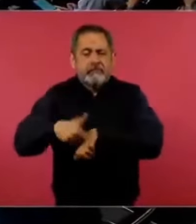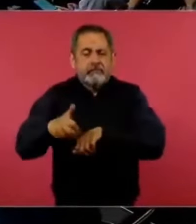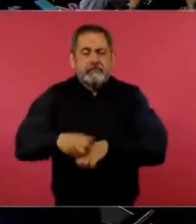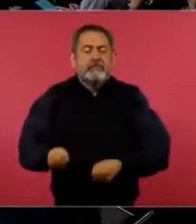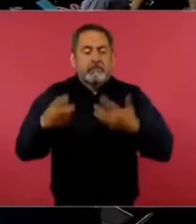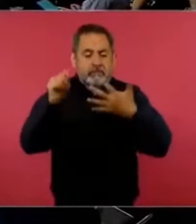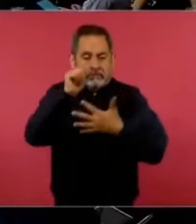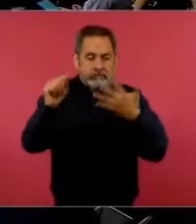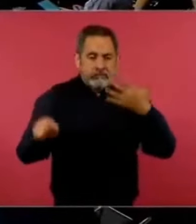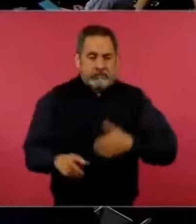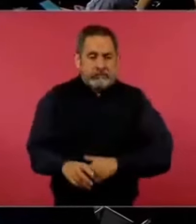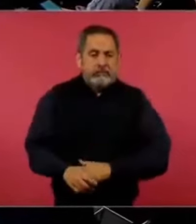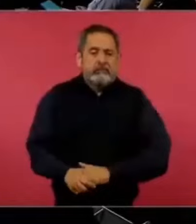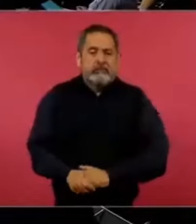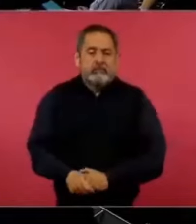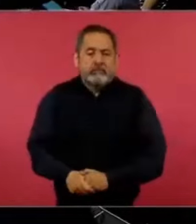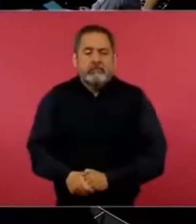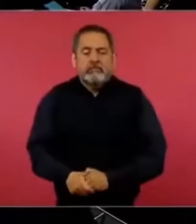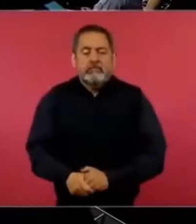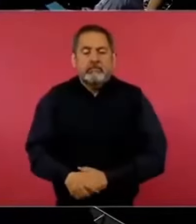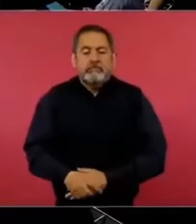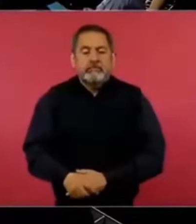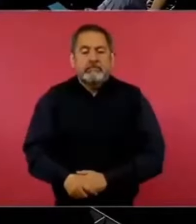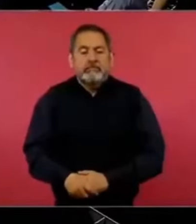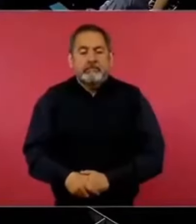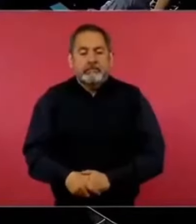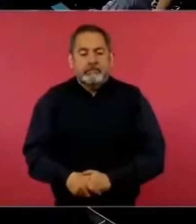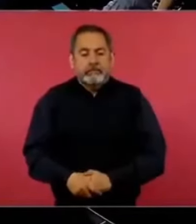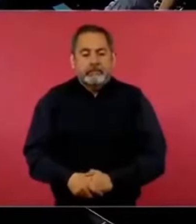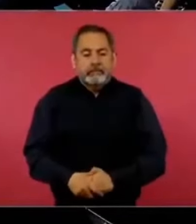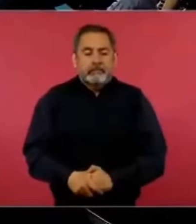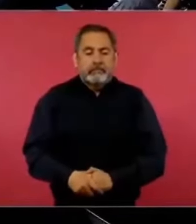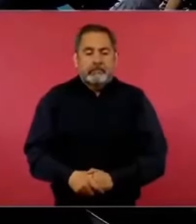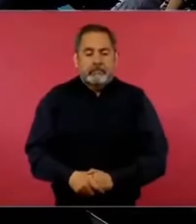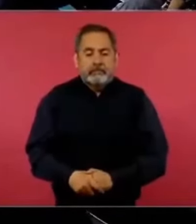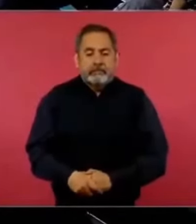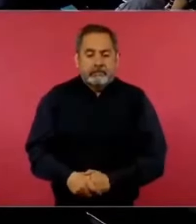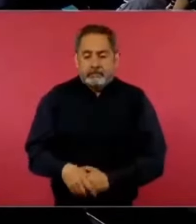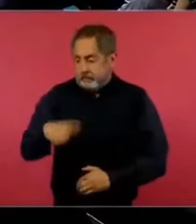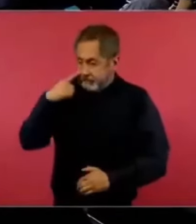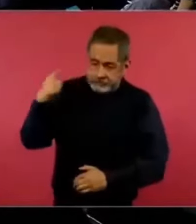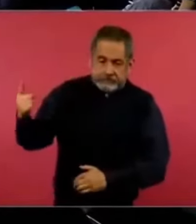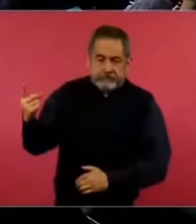ah, miren